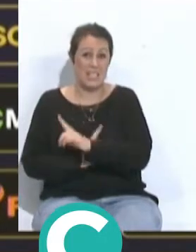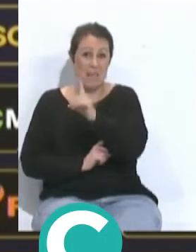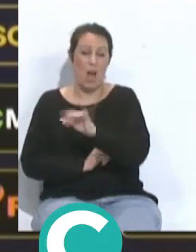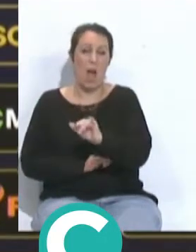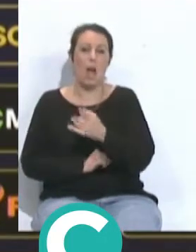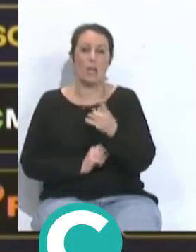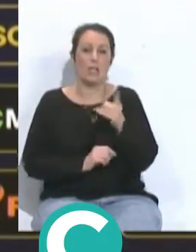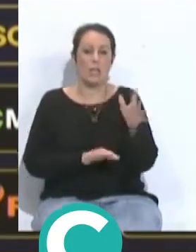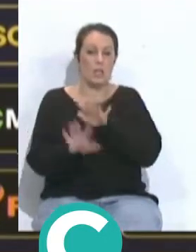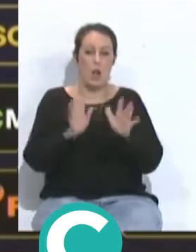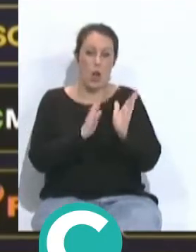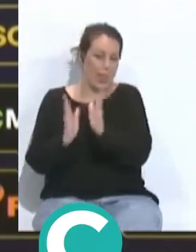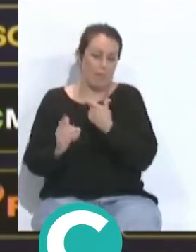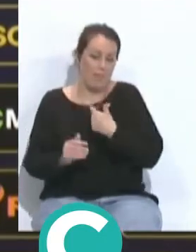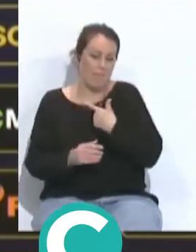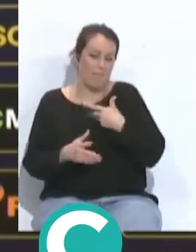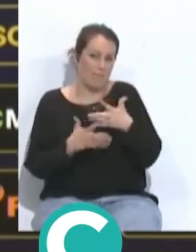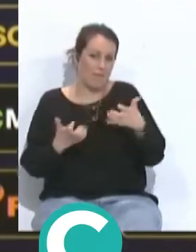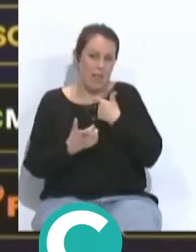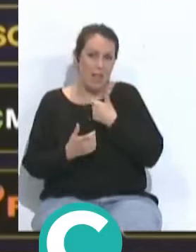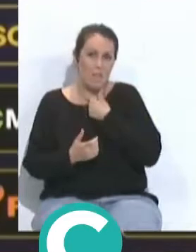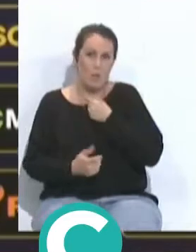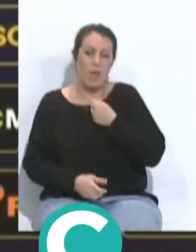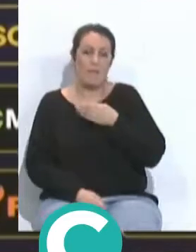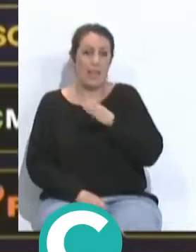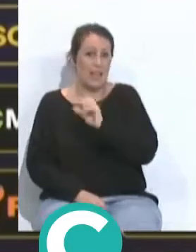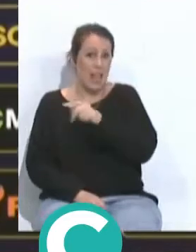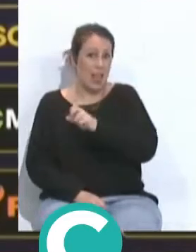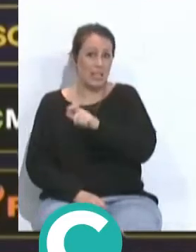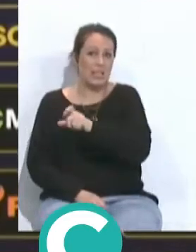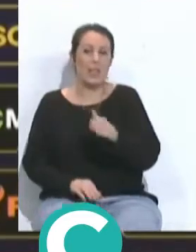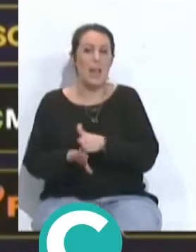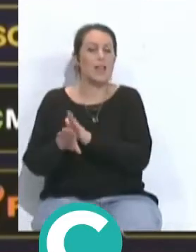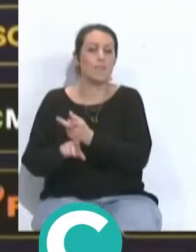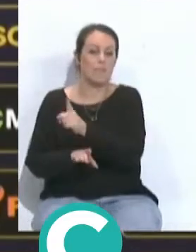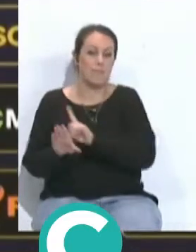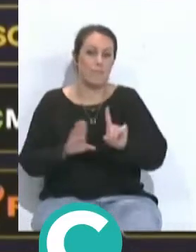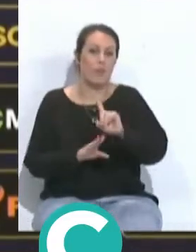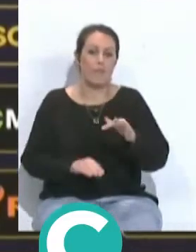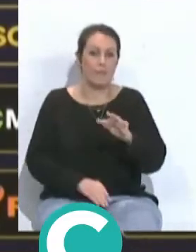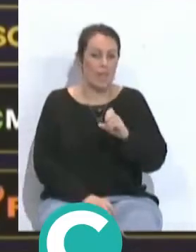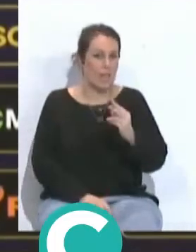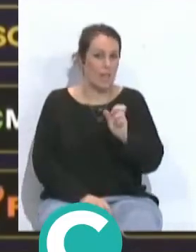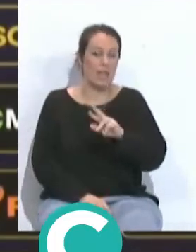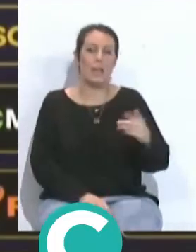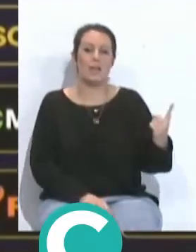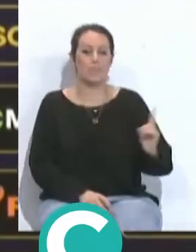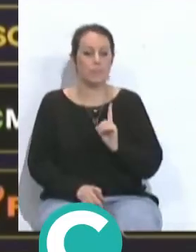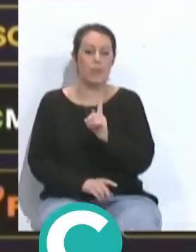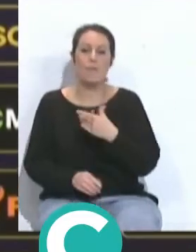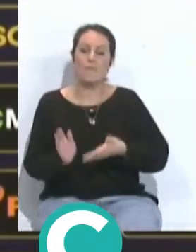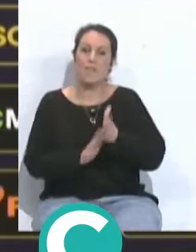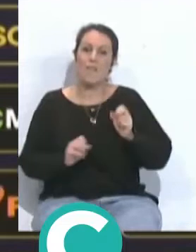ese desorden ordenado que me gusta decir a mí y con canales partiendo de derecha pero apareciendo por dentro, Fekir desde la media punta pero se va a las bandas,